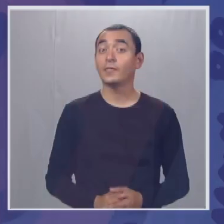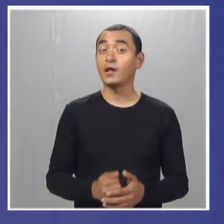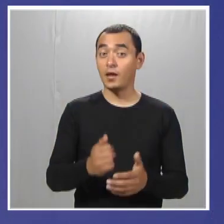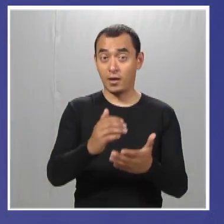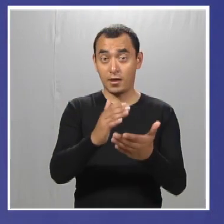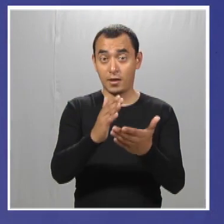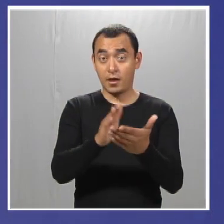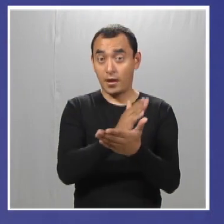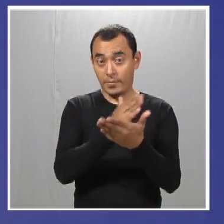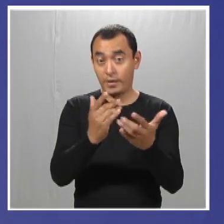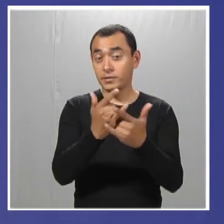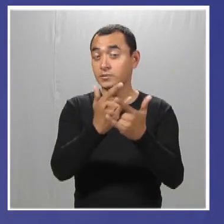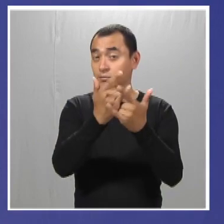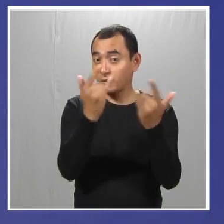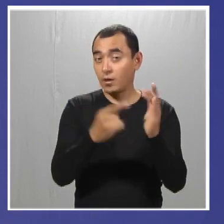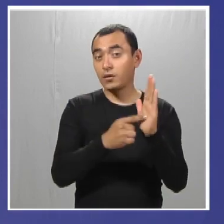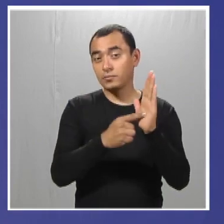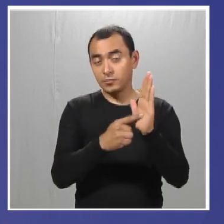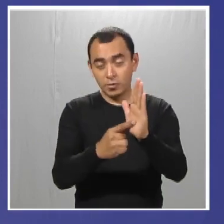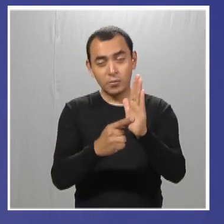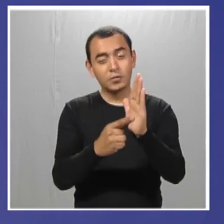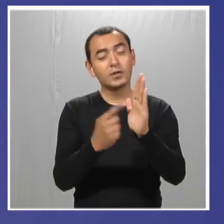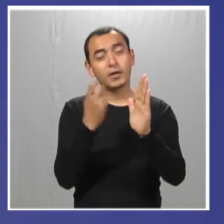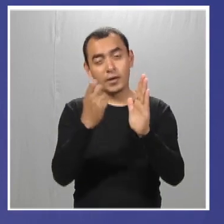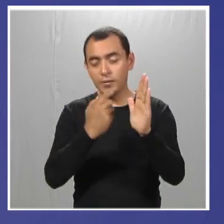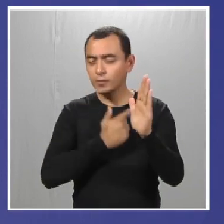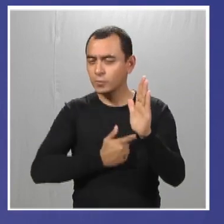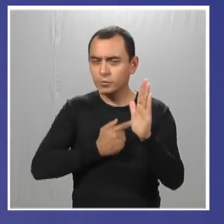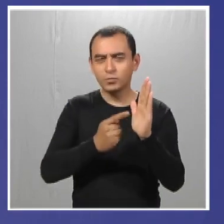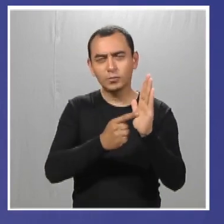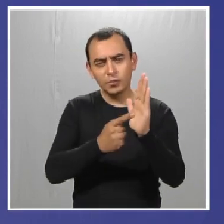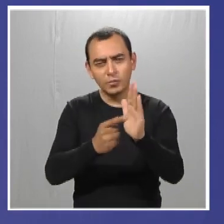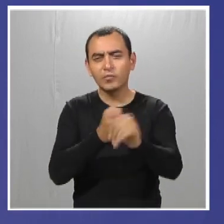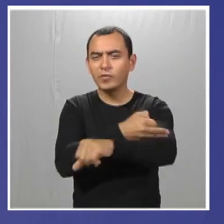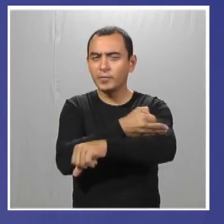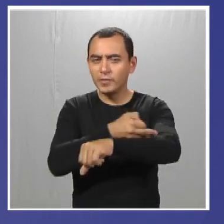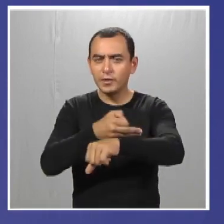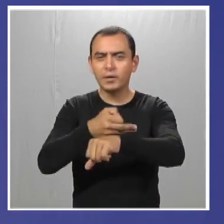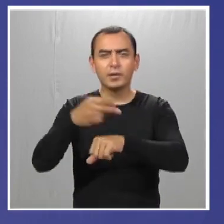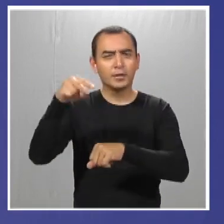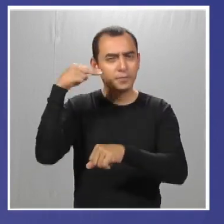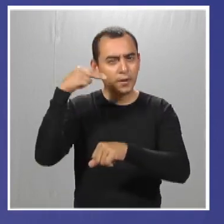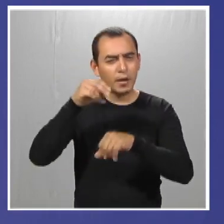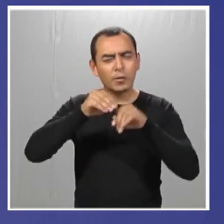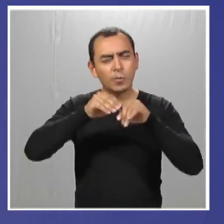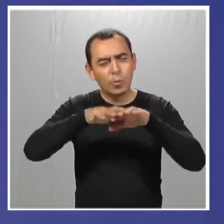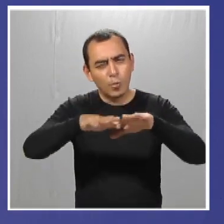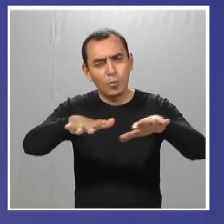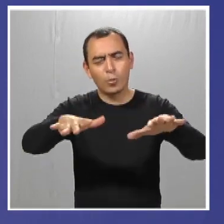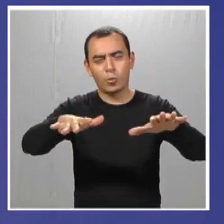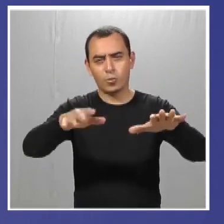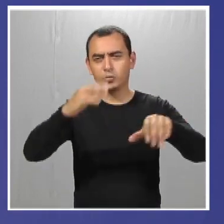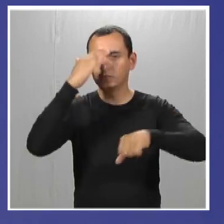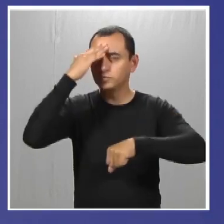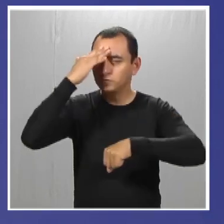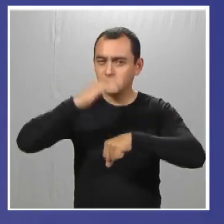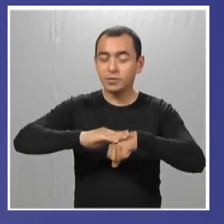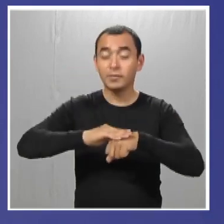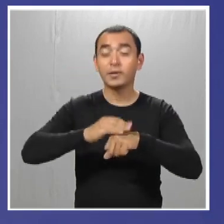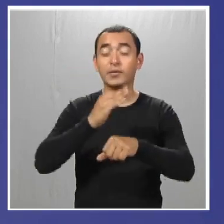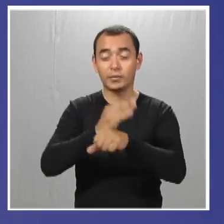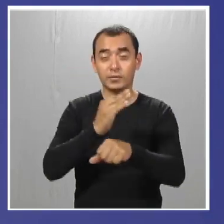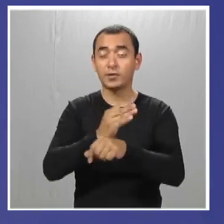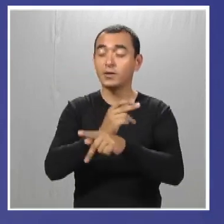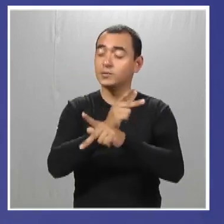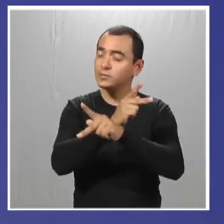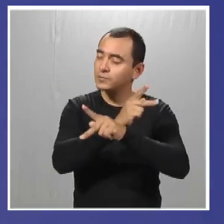Y es que parte de estos testimonios, pues, es lo que nos gusta presentarles para las familias de Veracruz y de otros puntos a donde estamos llegando, a